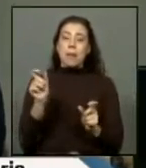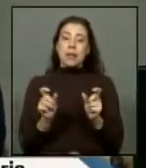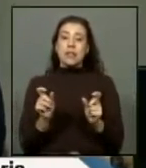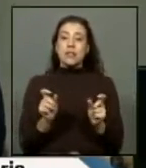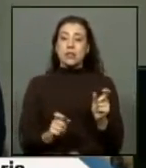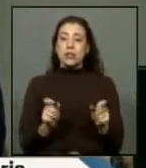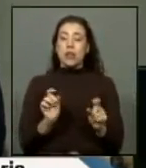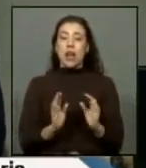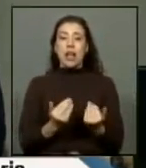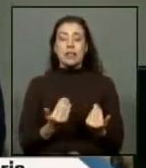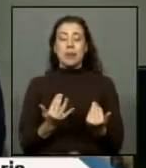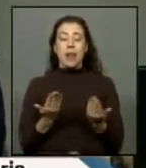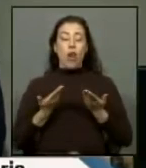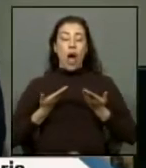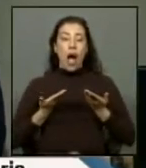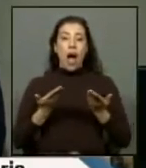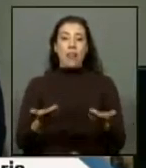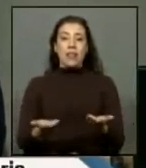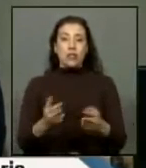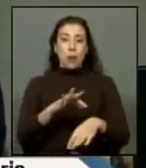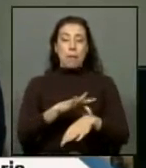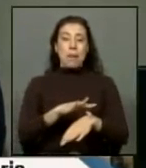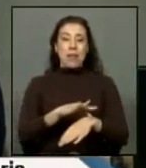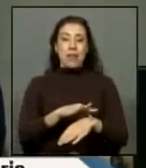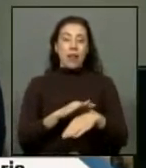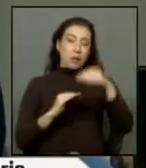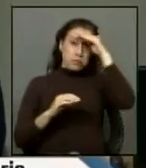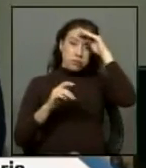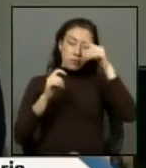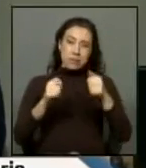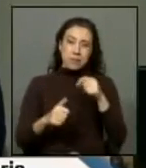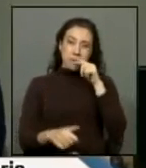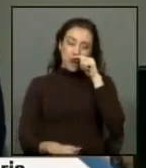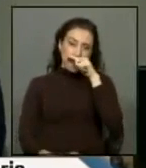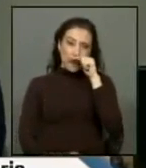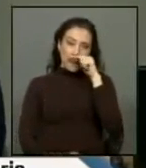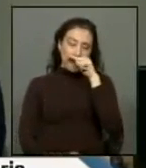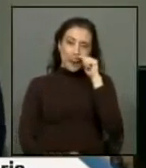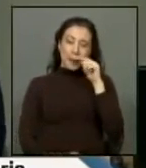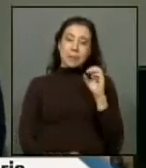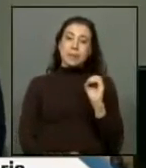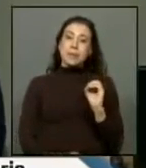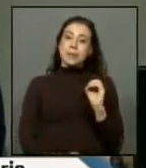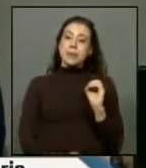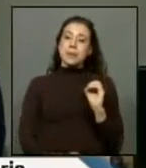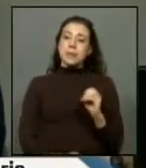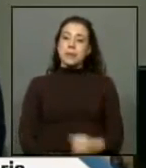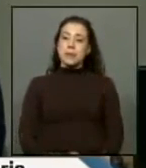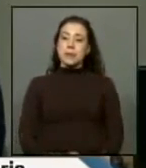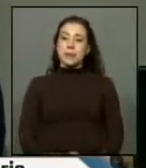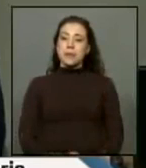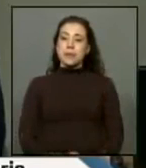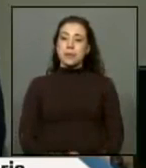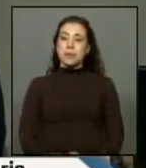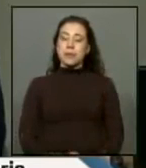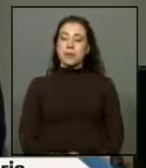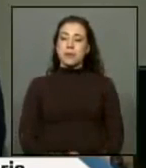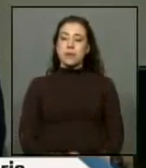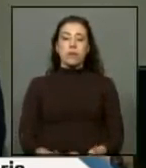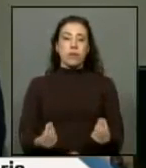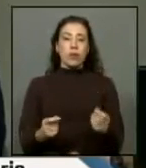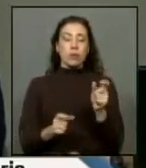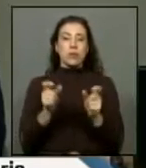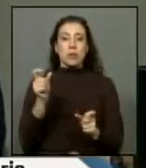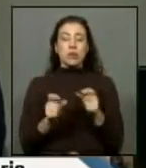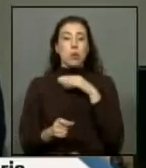esperando una atención médica o alguna especialista o cuando vemos que muchas